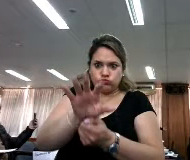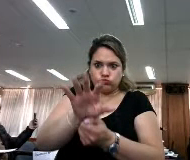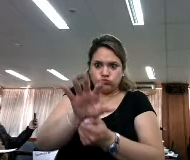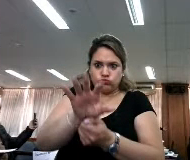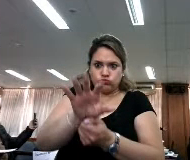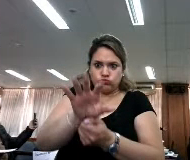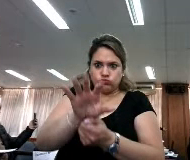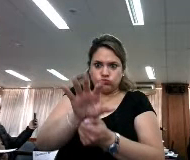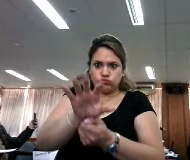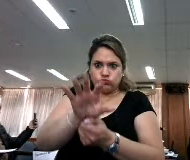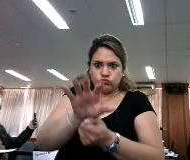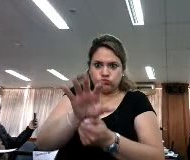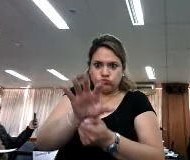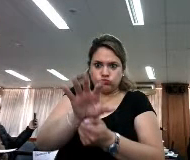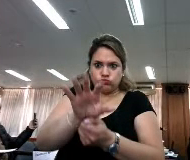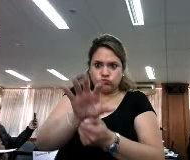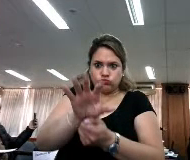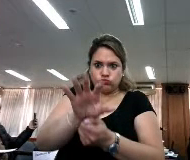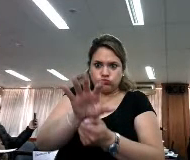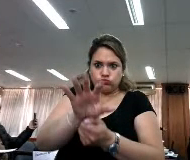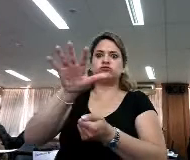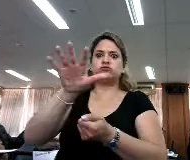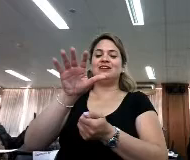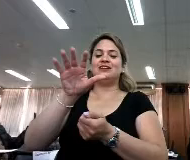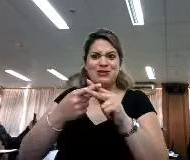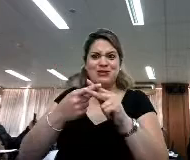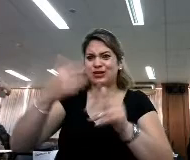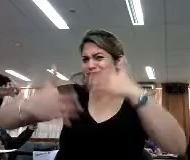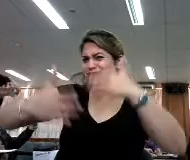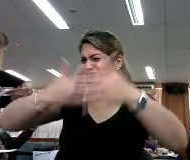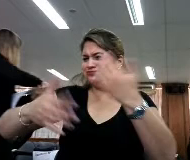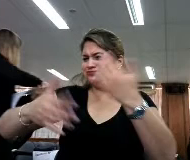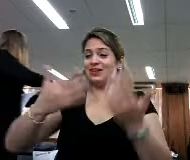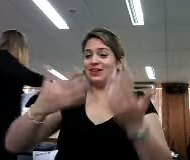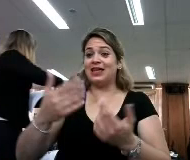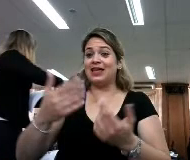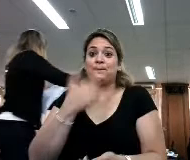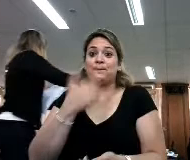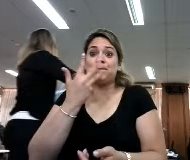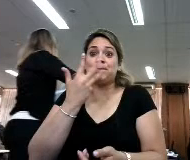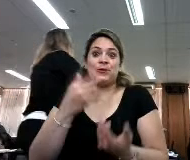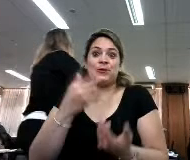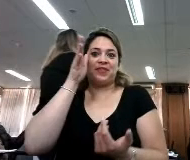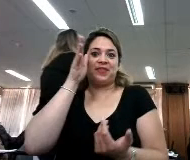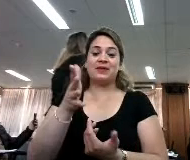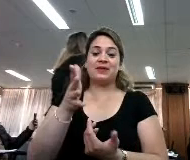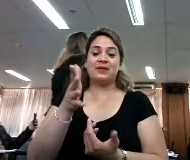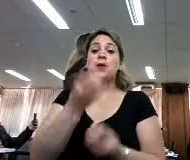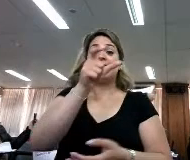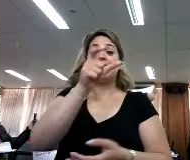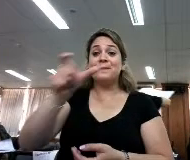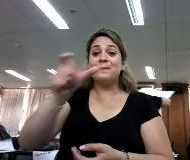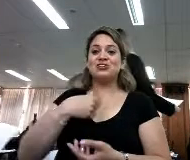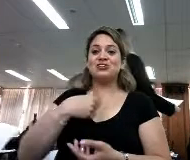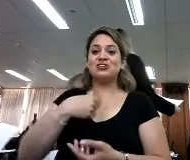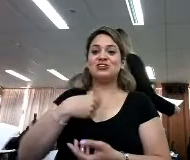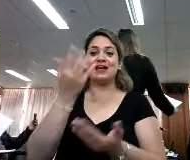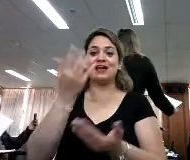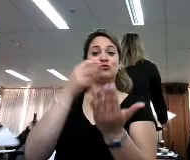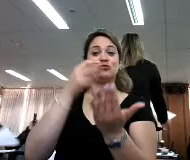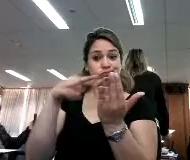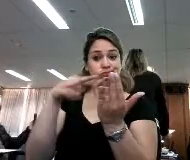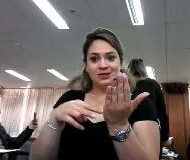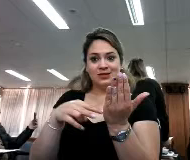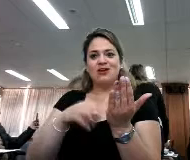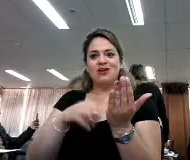tema que a mí en lo particular me gusta mucho, mucho, porque es que el lector a manera de